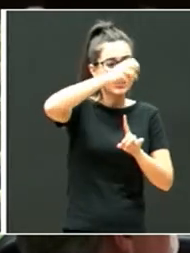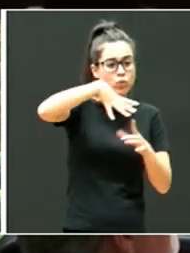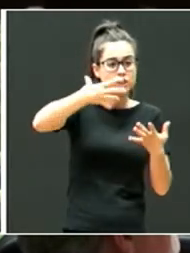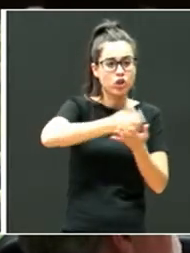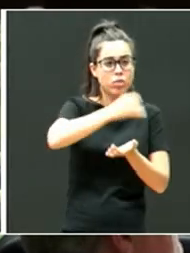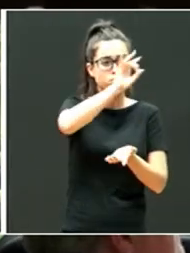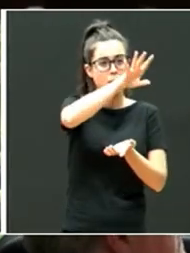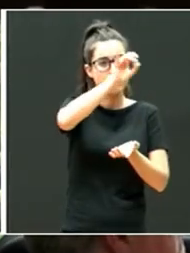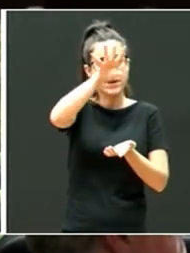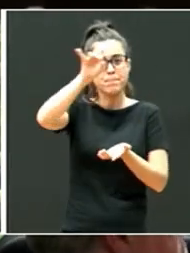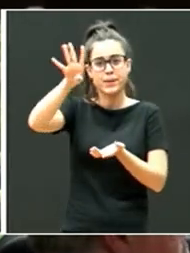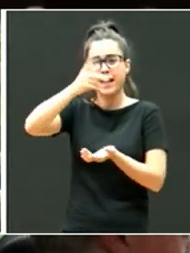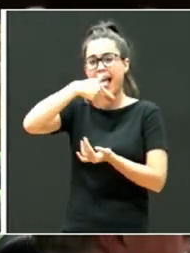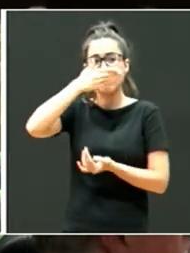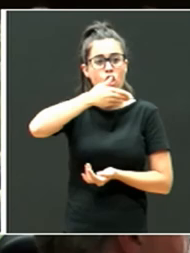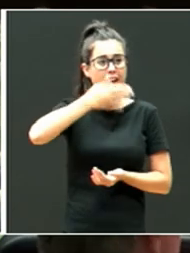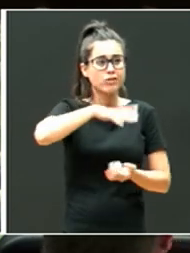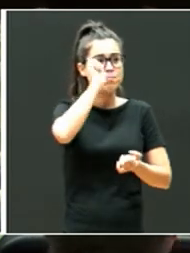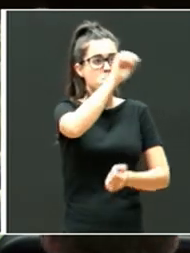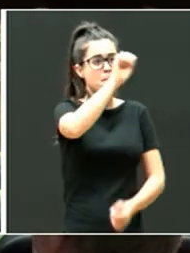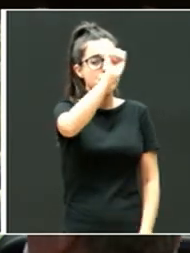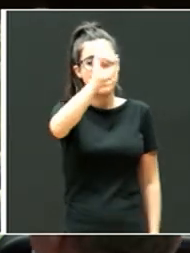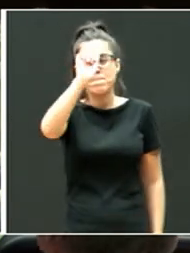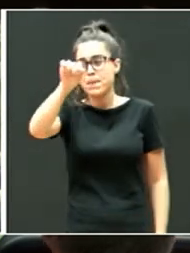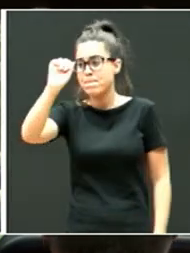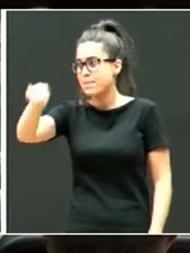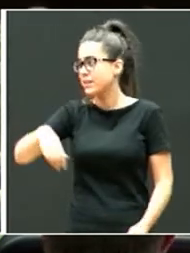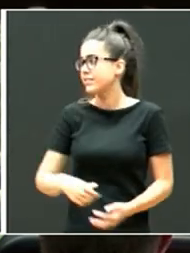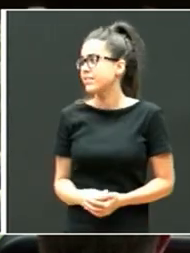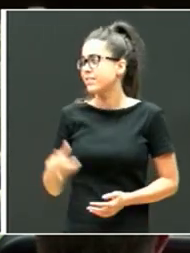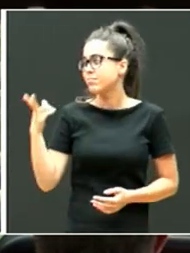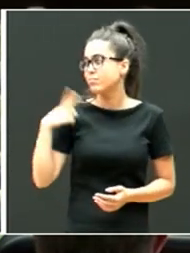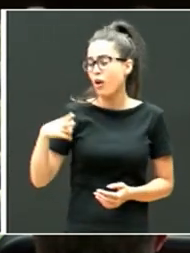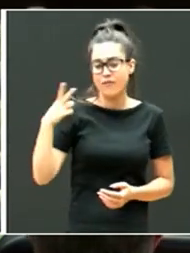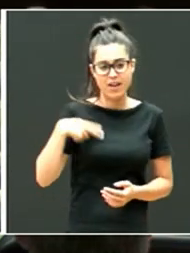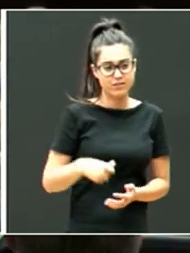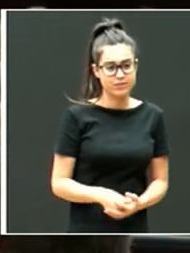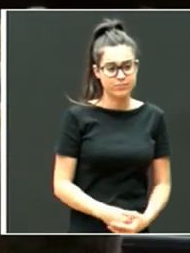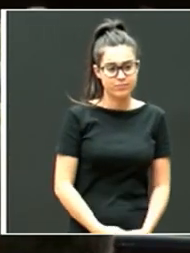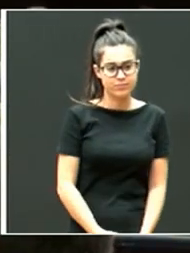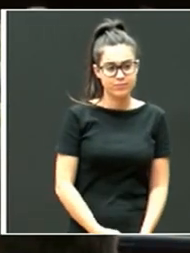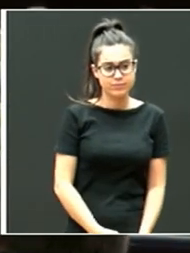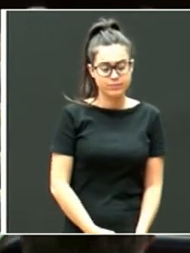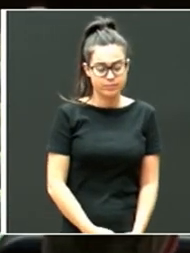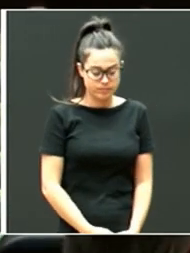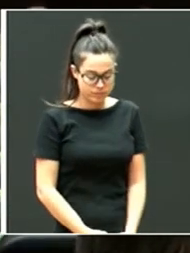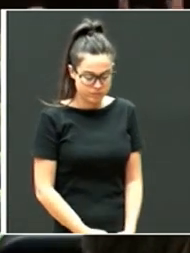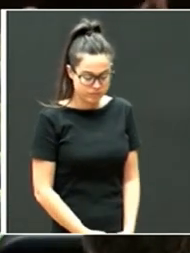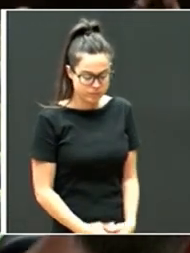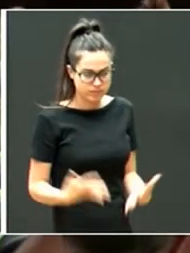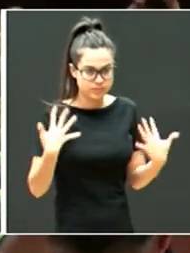Que vayáis a las escuelas. Por favor. Gracias.